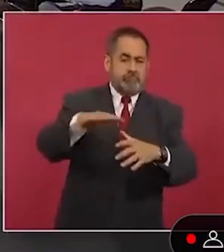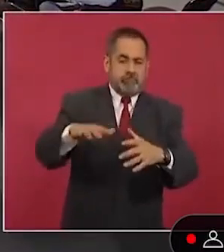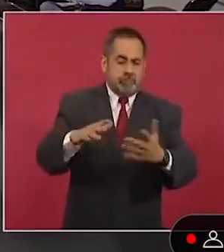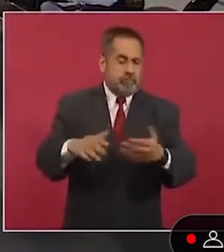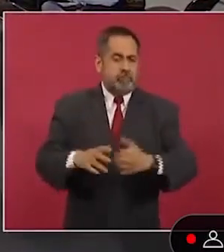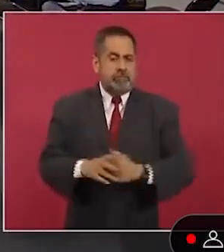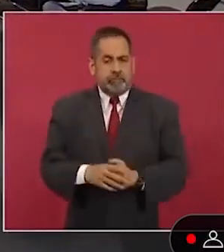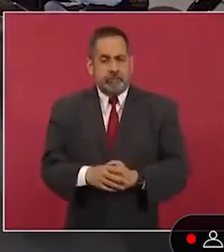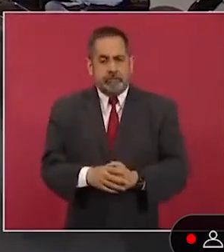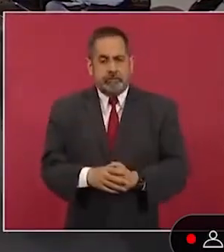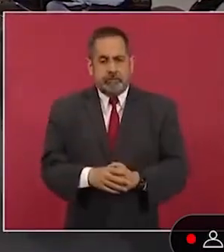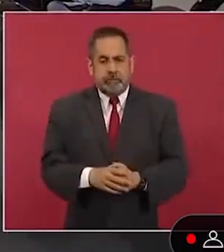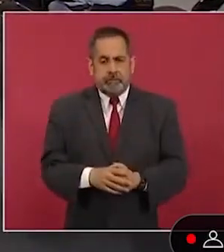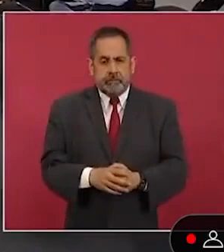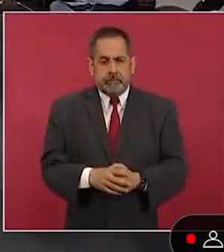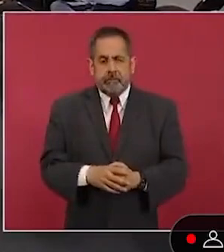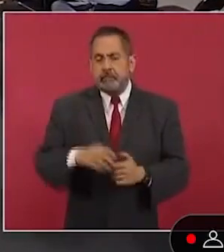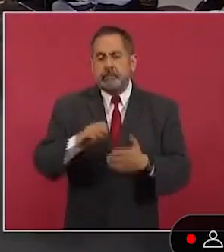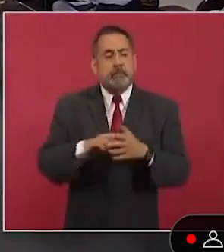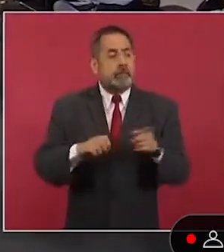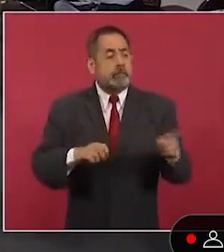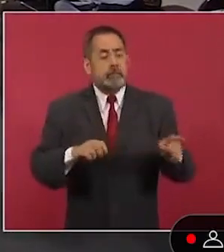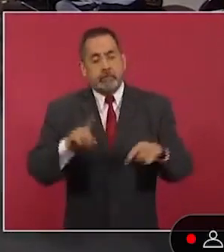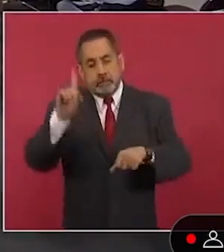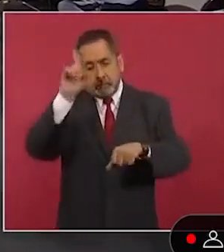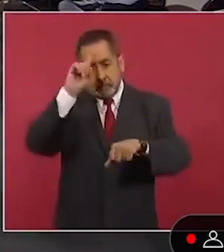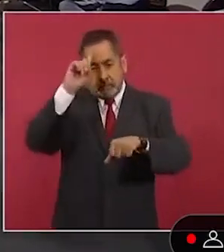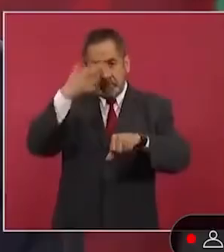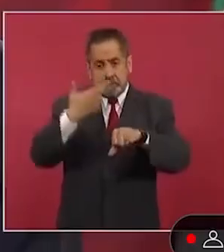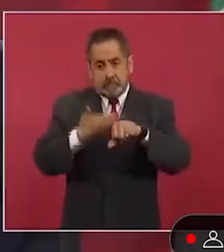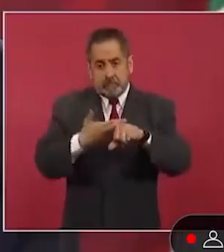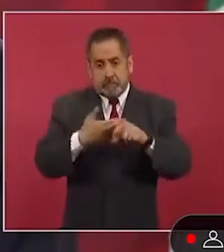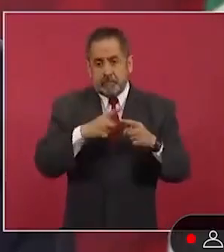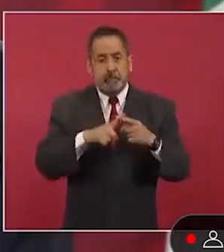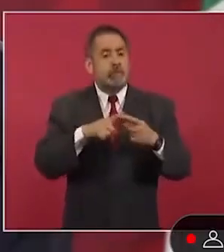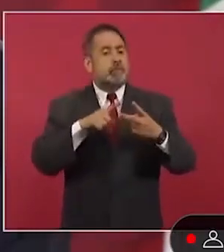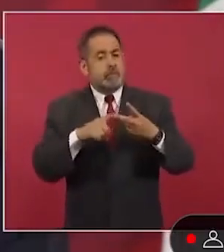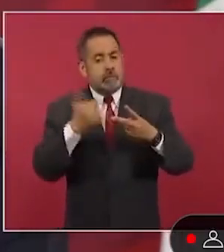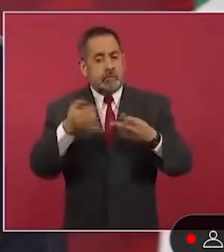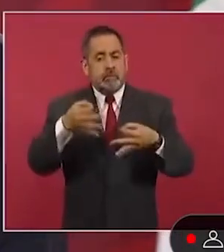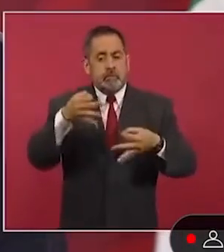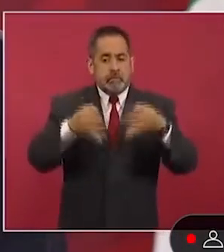Los consejeros y magistrados.